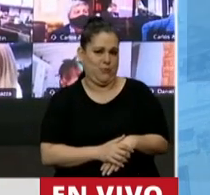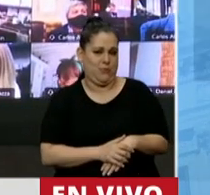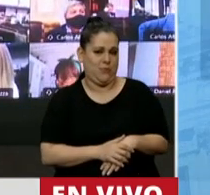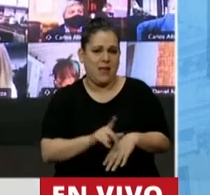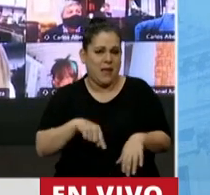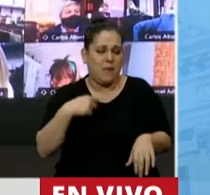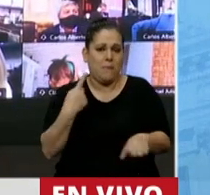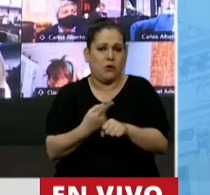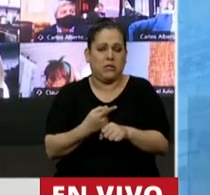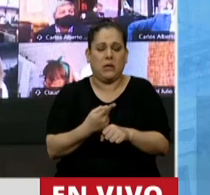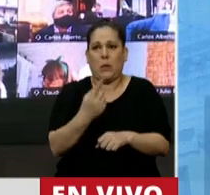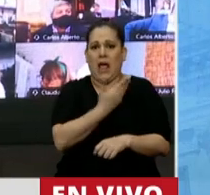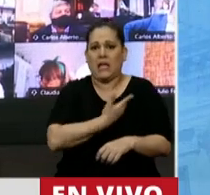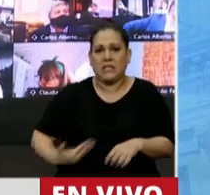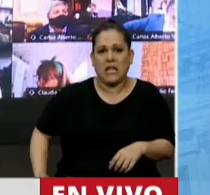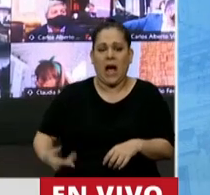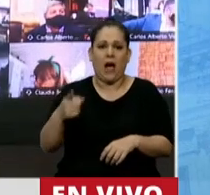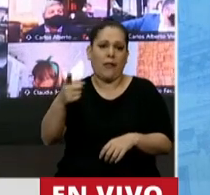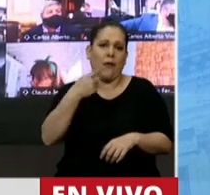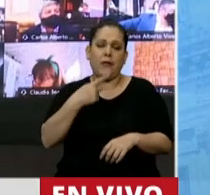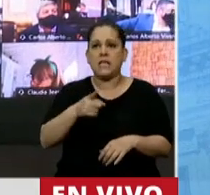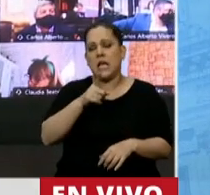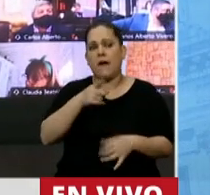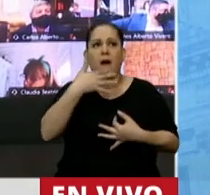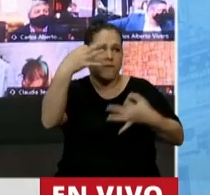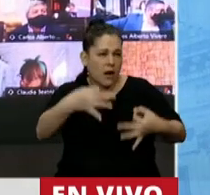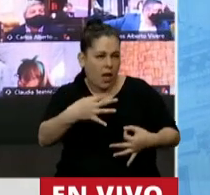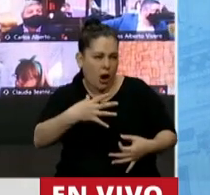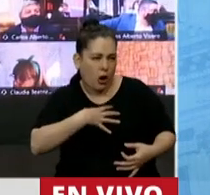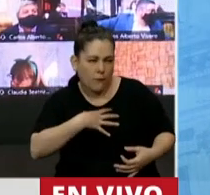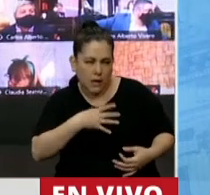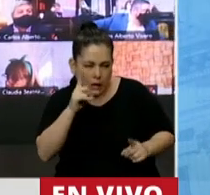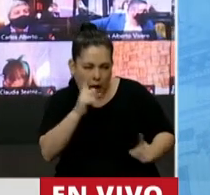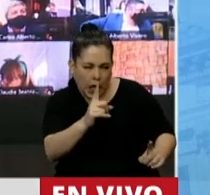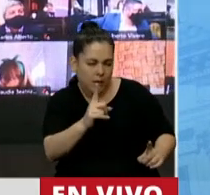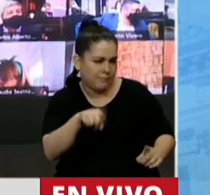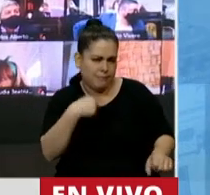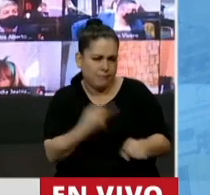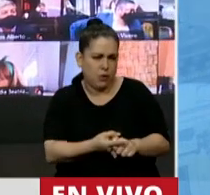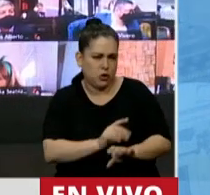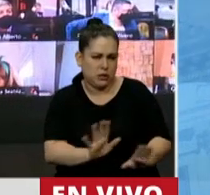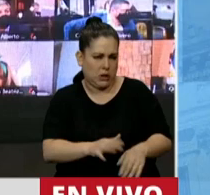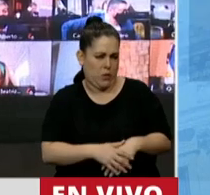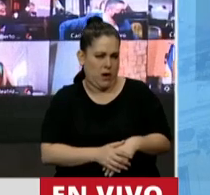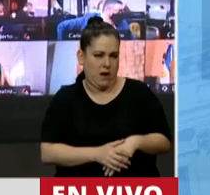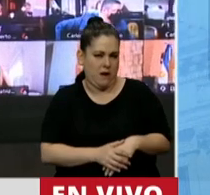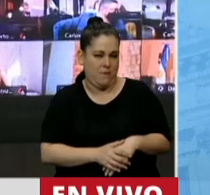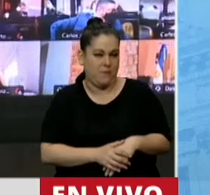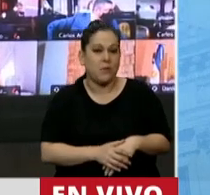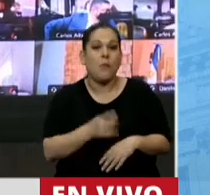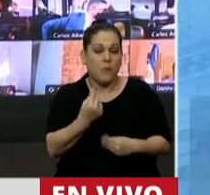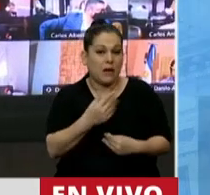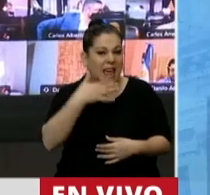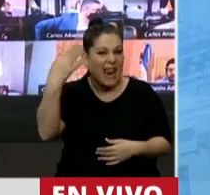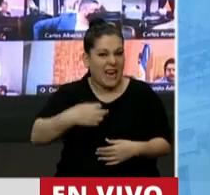para cualquier Estado que se precie de serio y confiable. Pero este detalle no es ingenuo. Al ser un